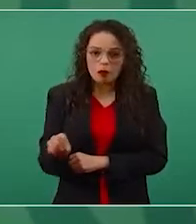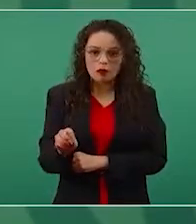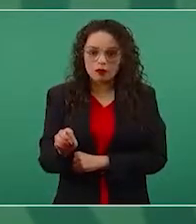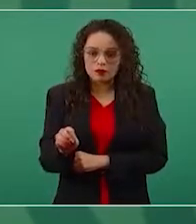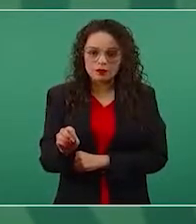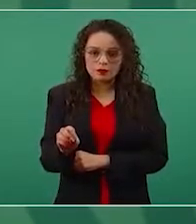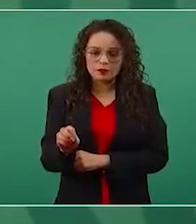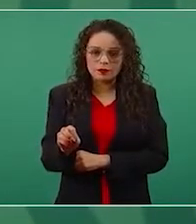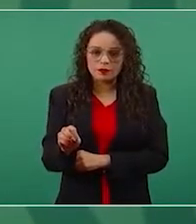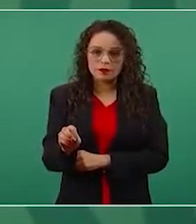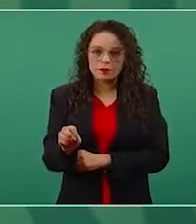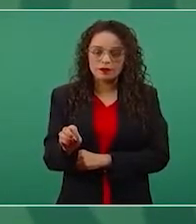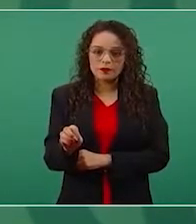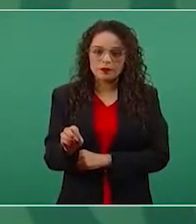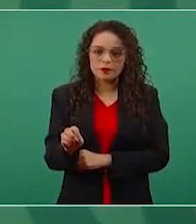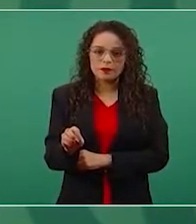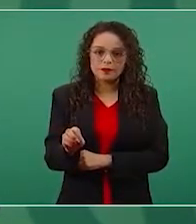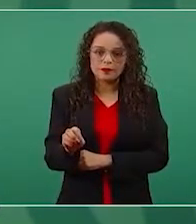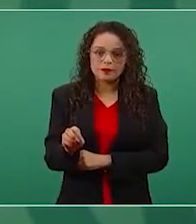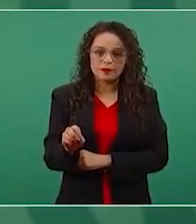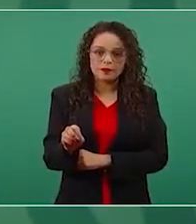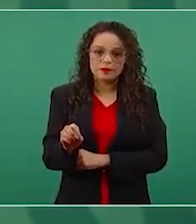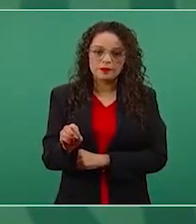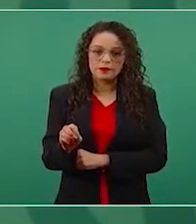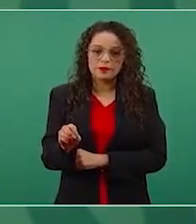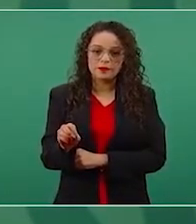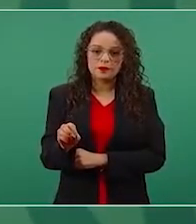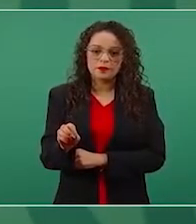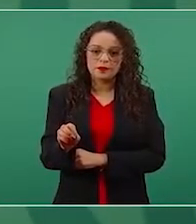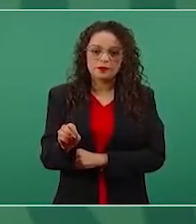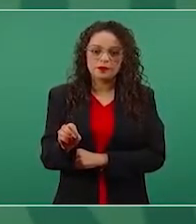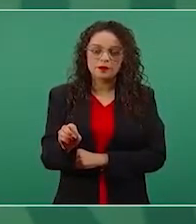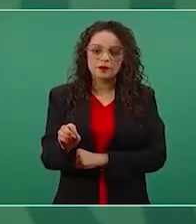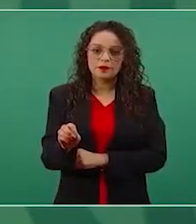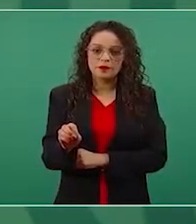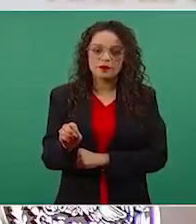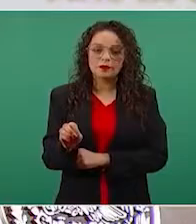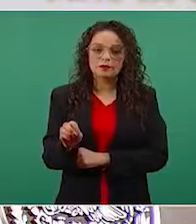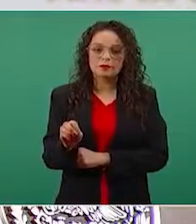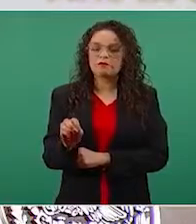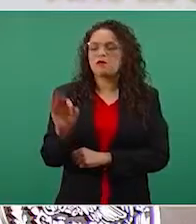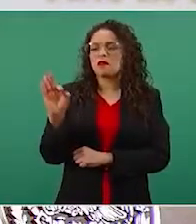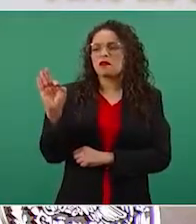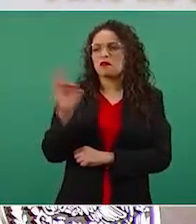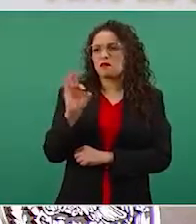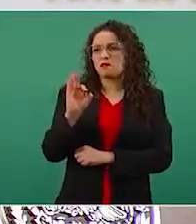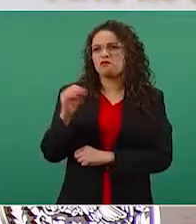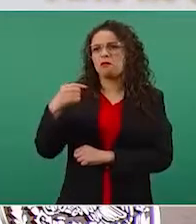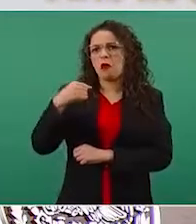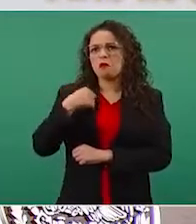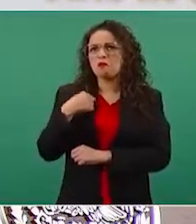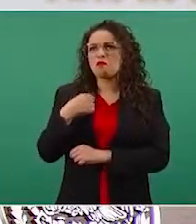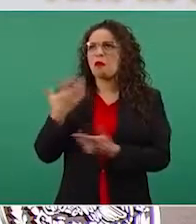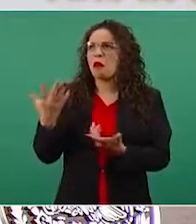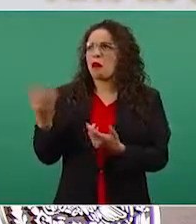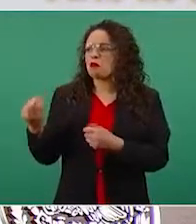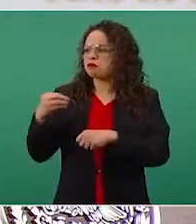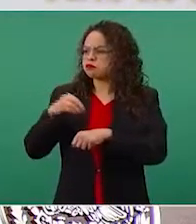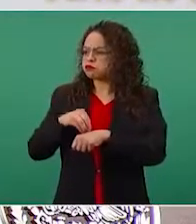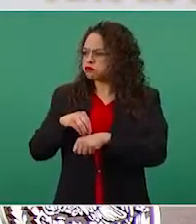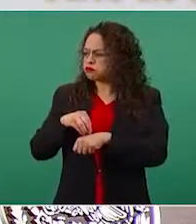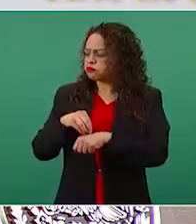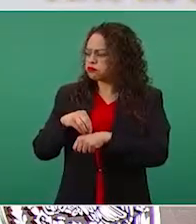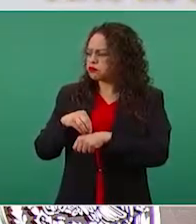Si yo viniera de la administración pública, de